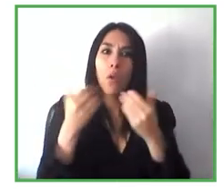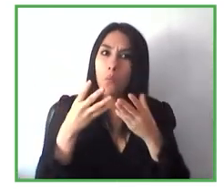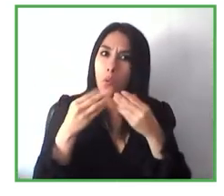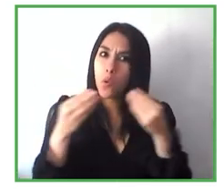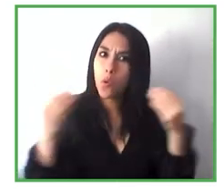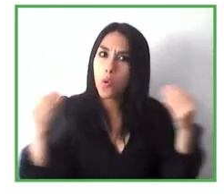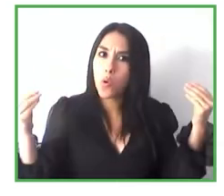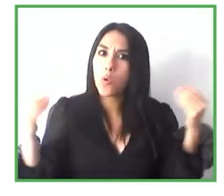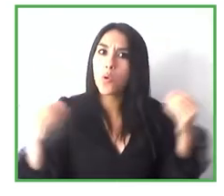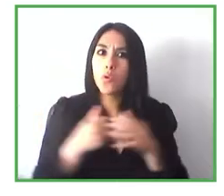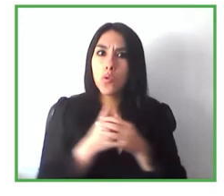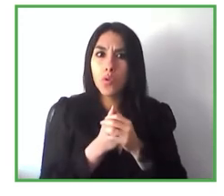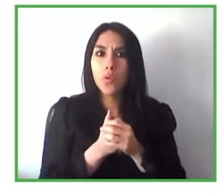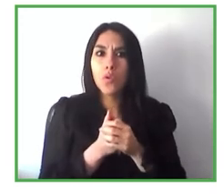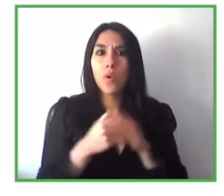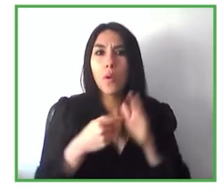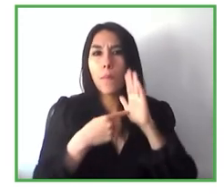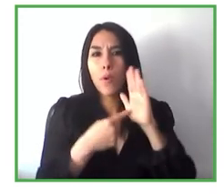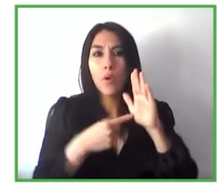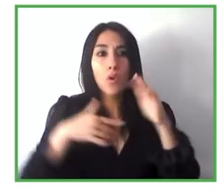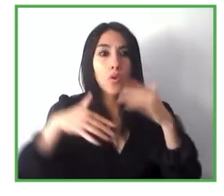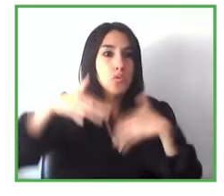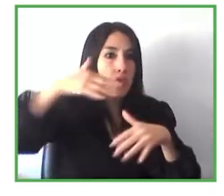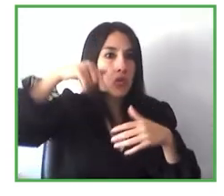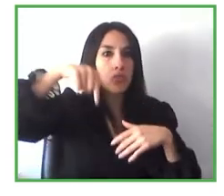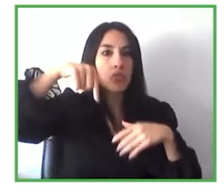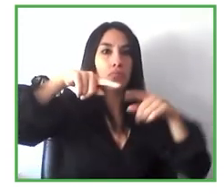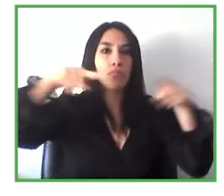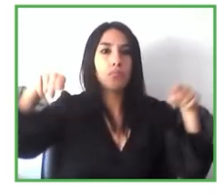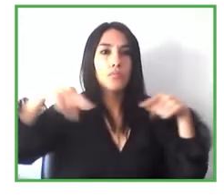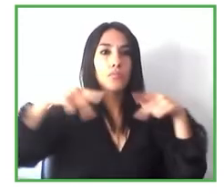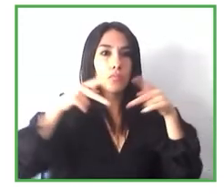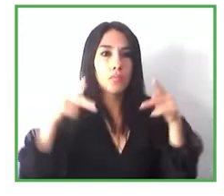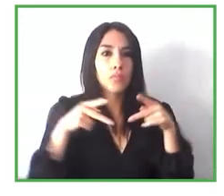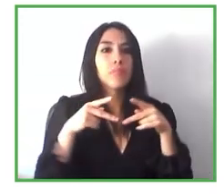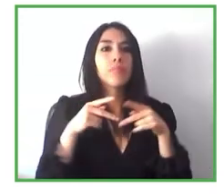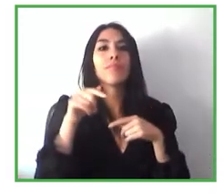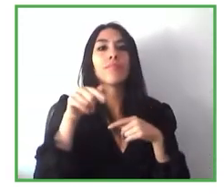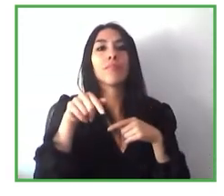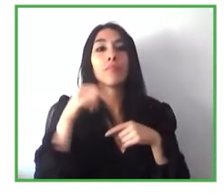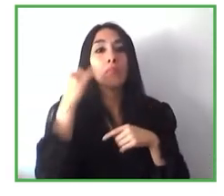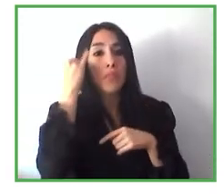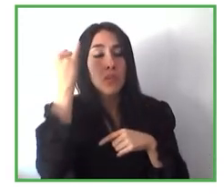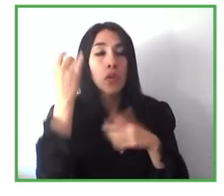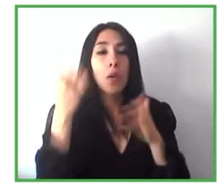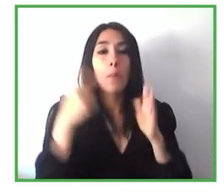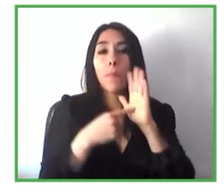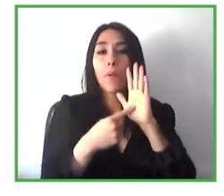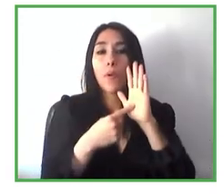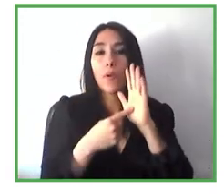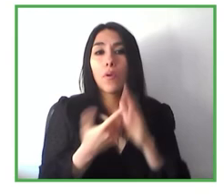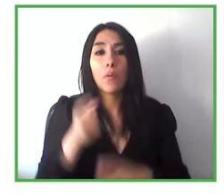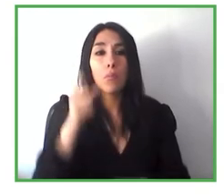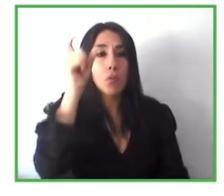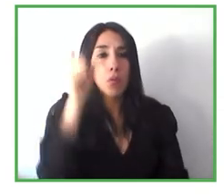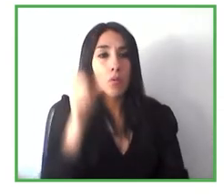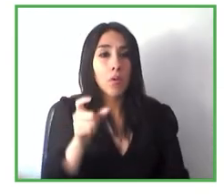como por ejemplo el entorno laboral donde cuando pensamos en gente por ejemplo con determinada discapacidad incluso visual que al final